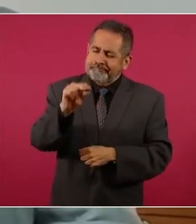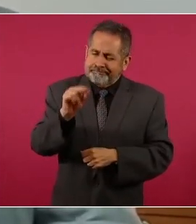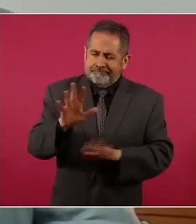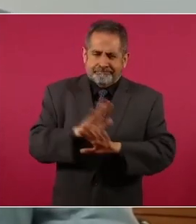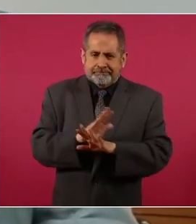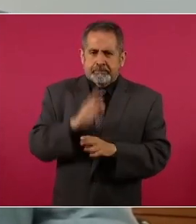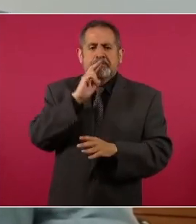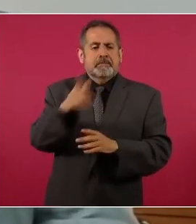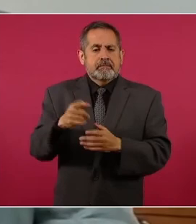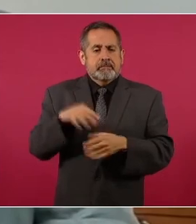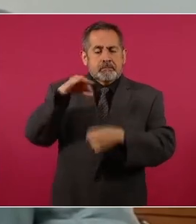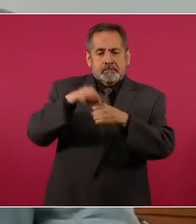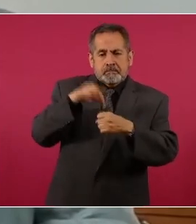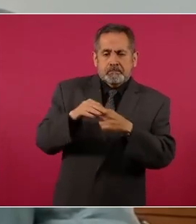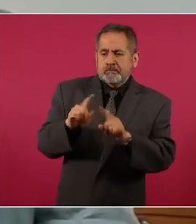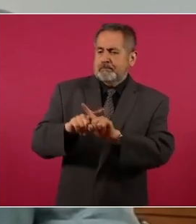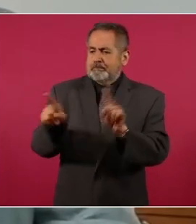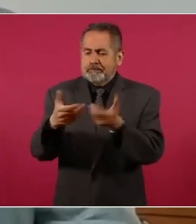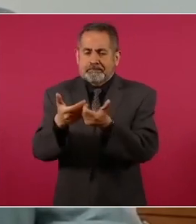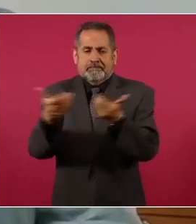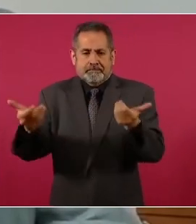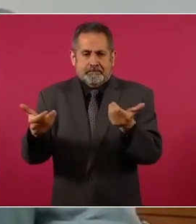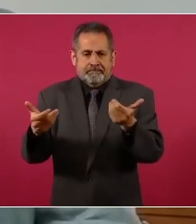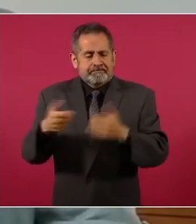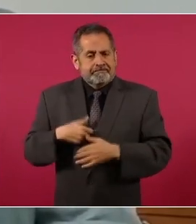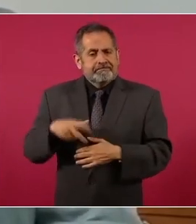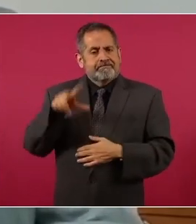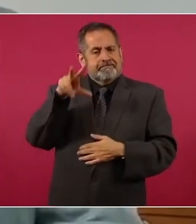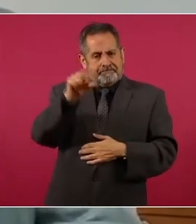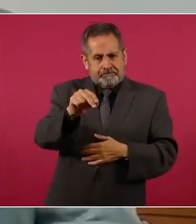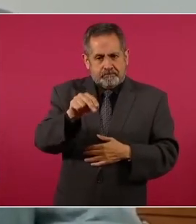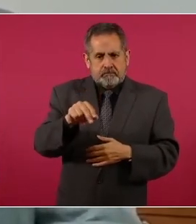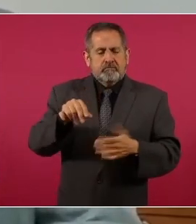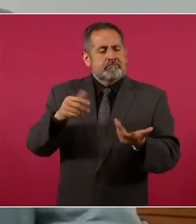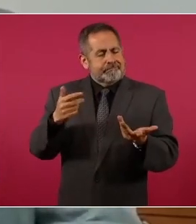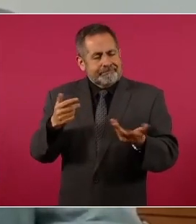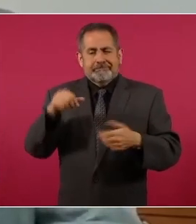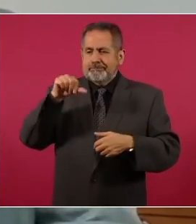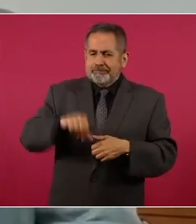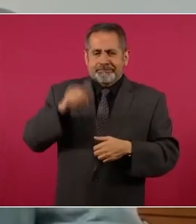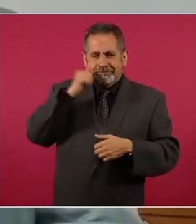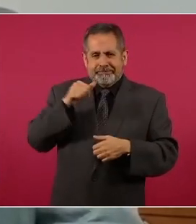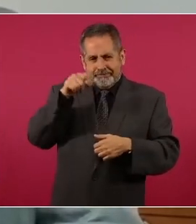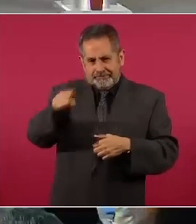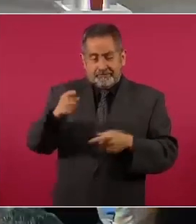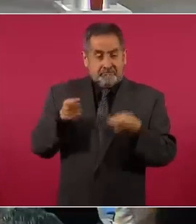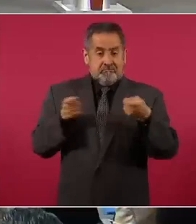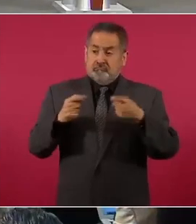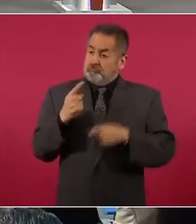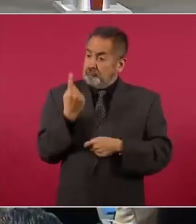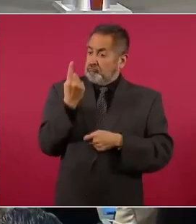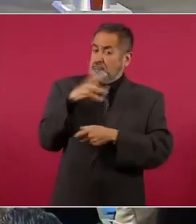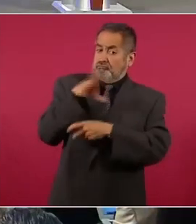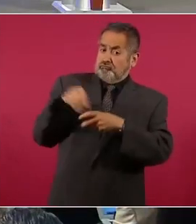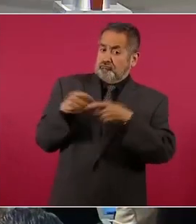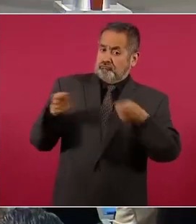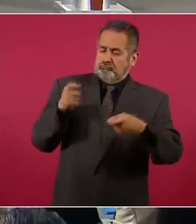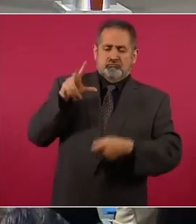Dividamos nuestro voto. Digamos no, hoy y siempre, al poder absoluto.